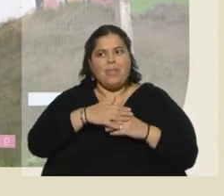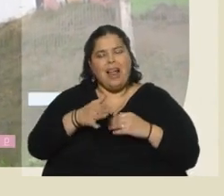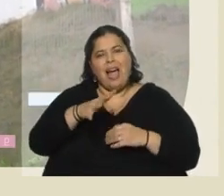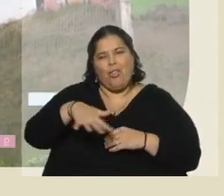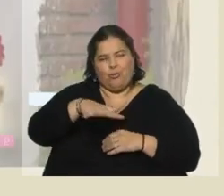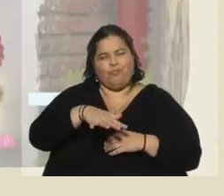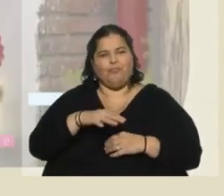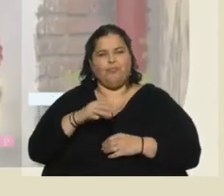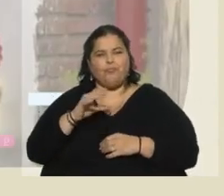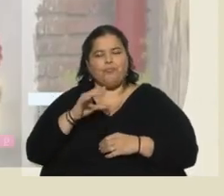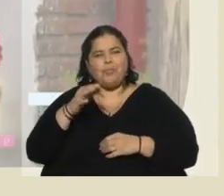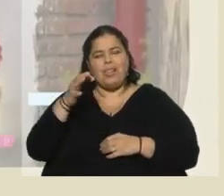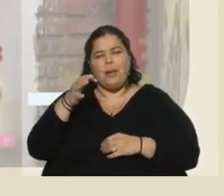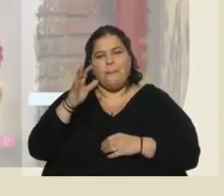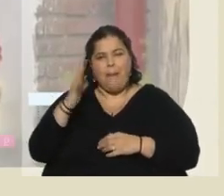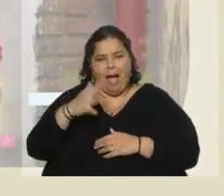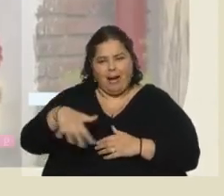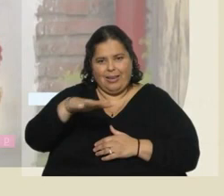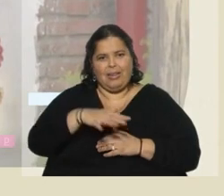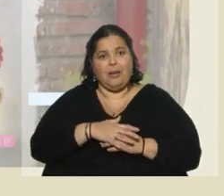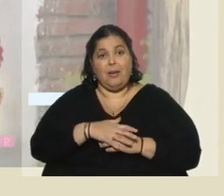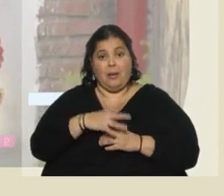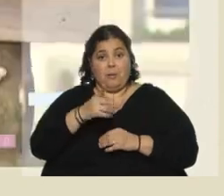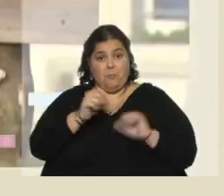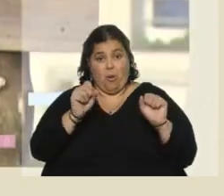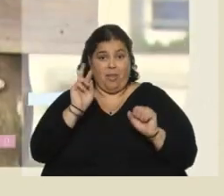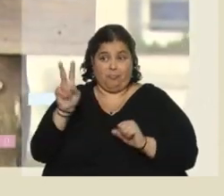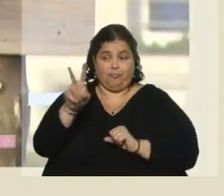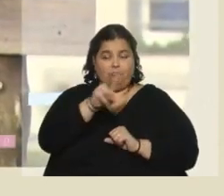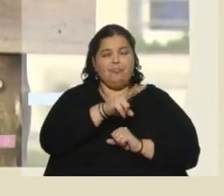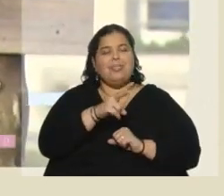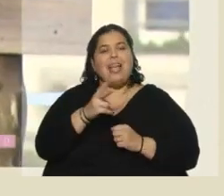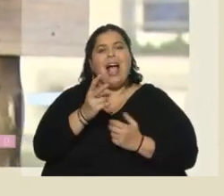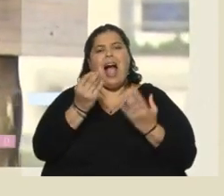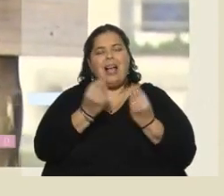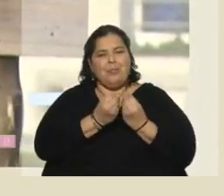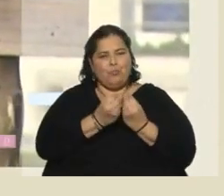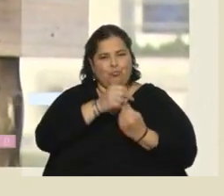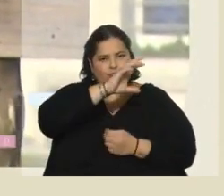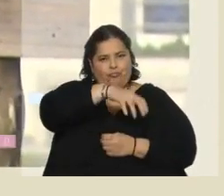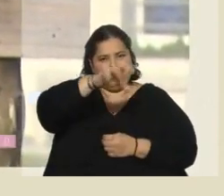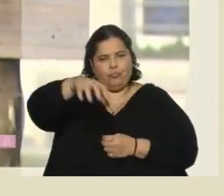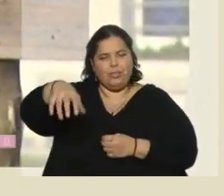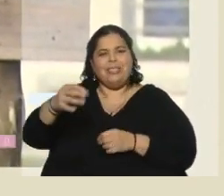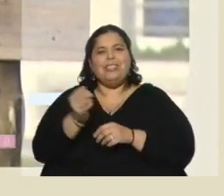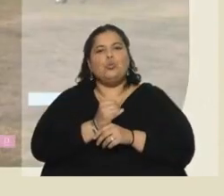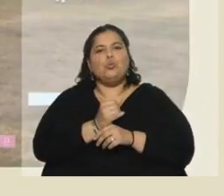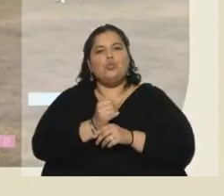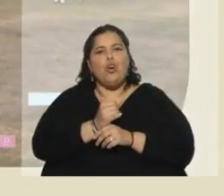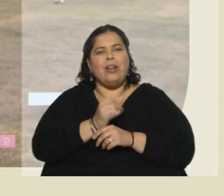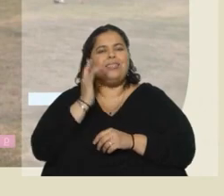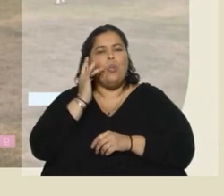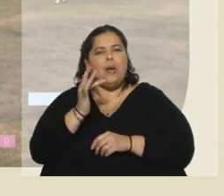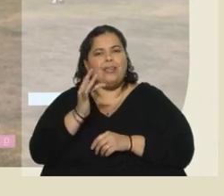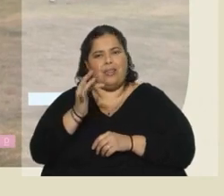un lugar que tal vez después la puedas recorrer, nuclea diferentes instituciones